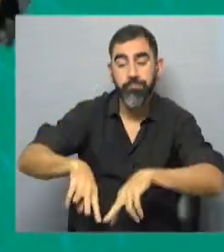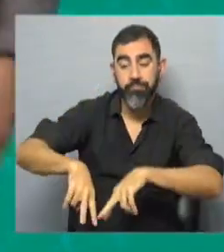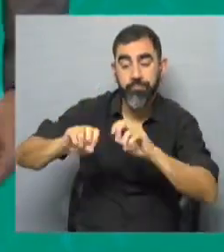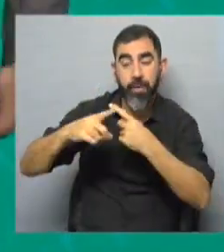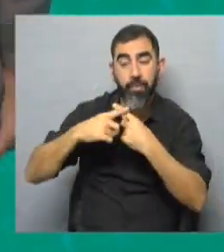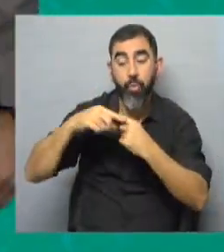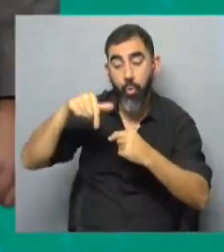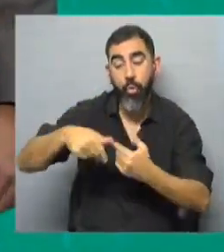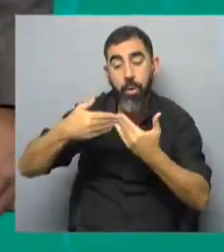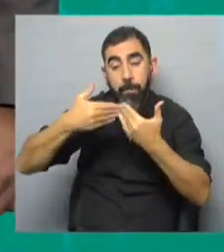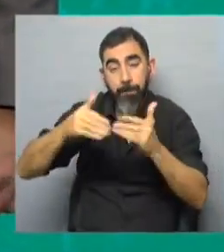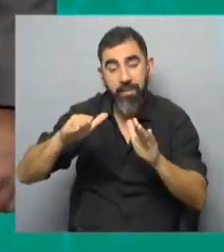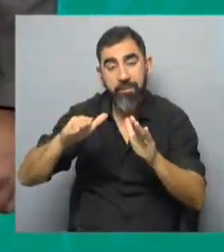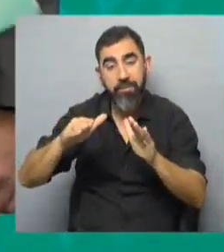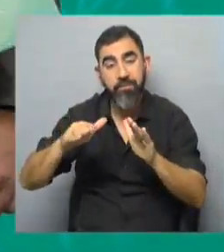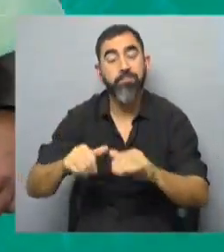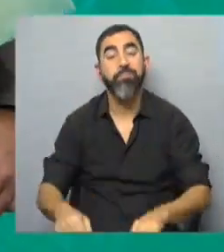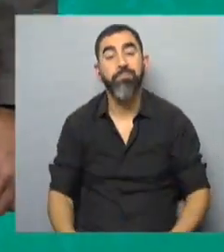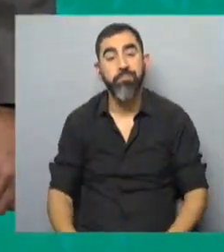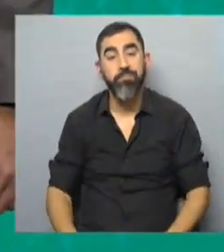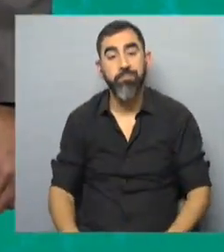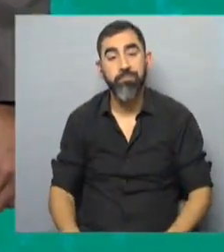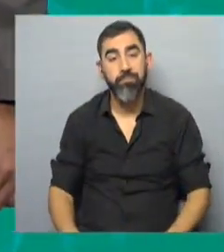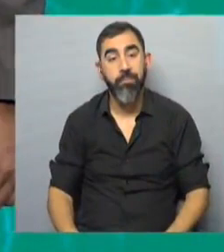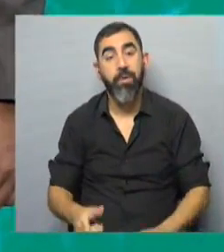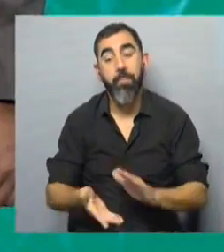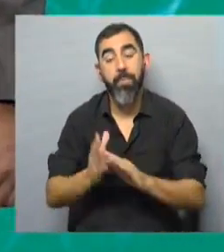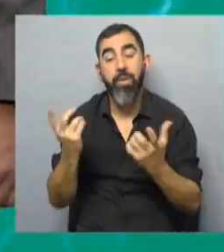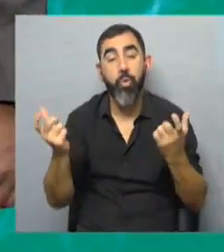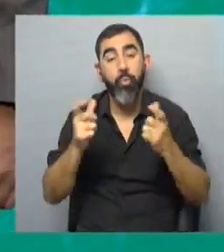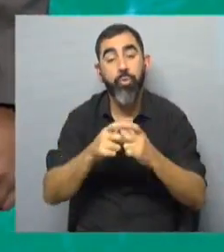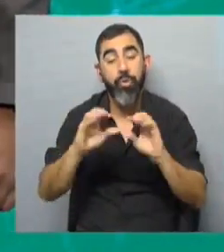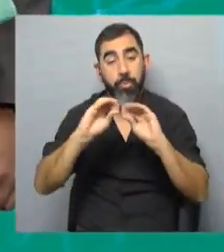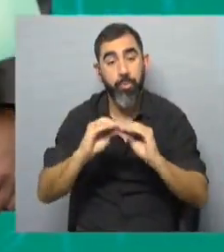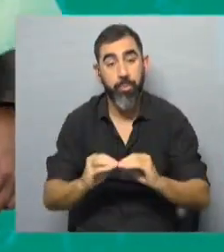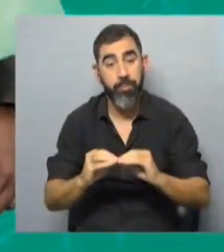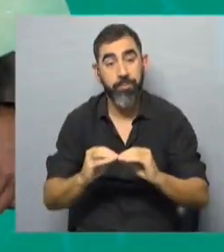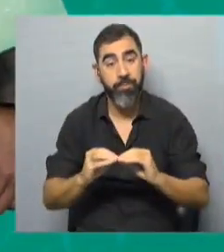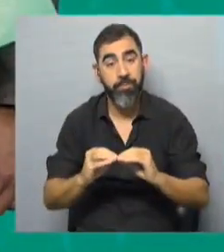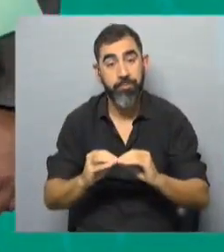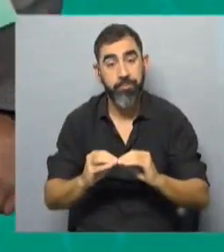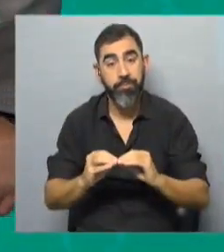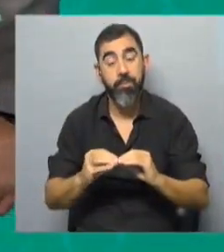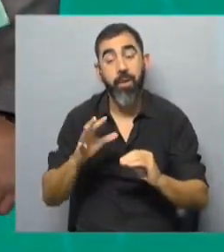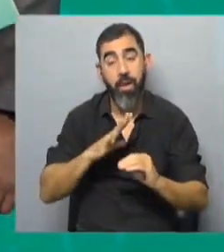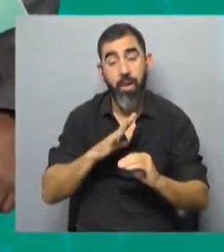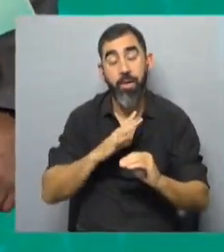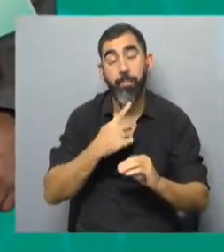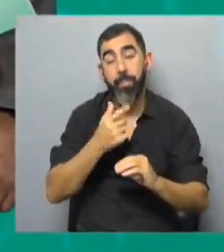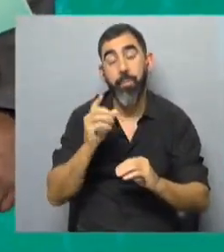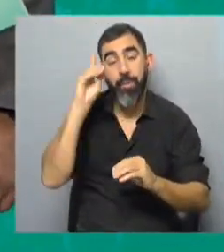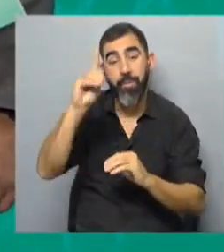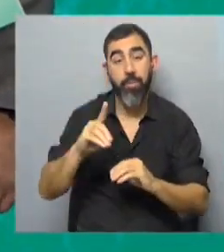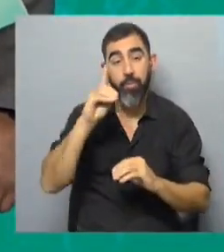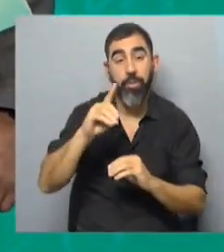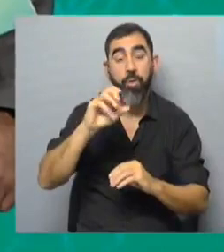ingresa y se le va a dar, bueno, el trámite a la Comisión de Presupuestos, donde, entre otras personas, la integran la diputada